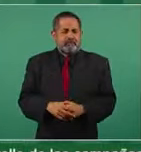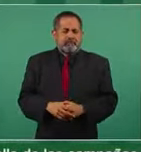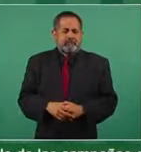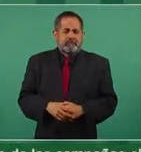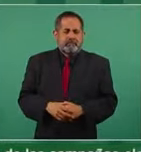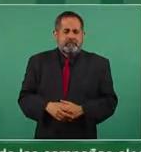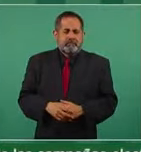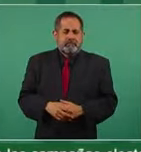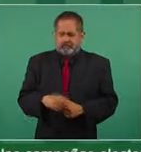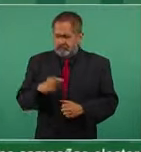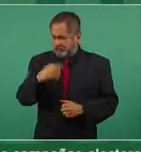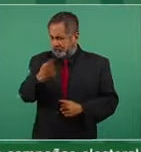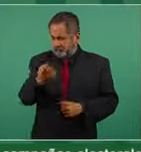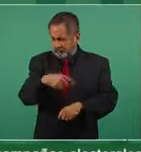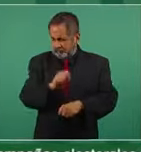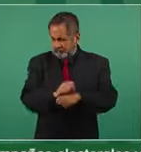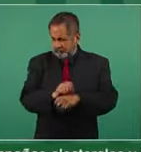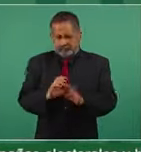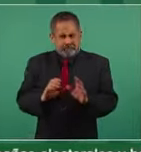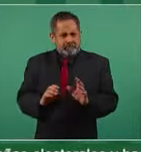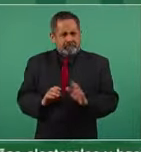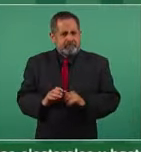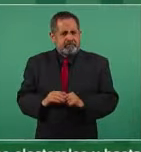Ya la semana próxima,